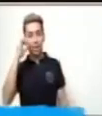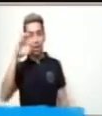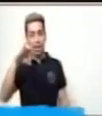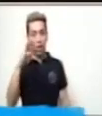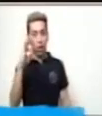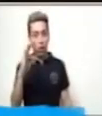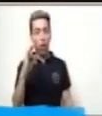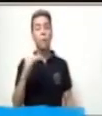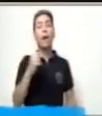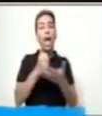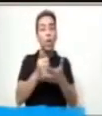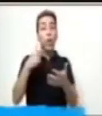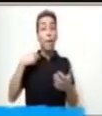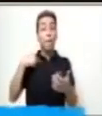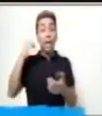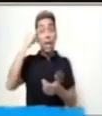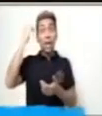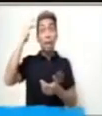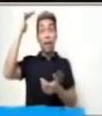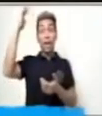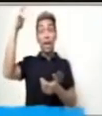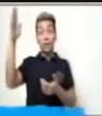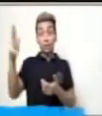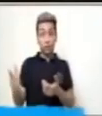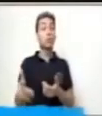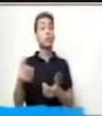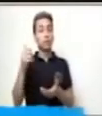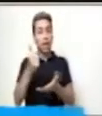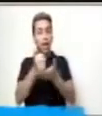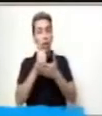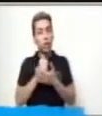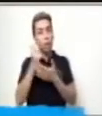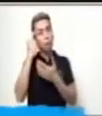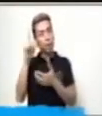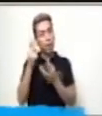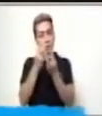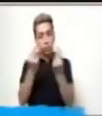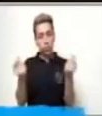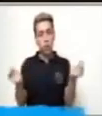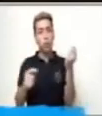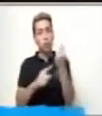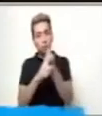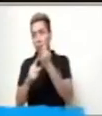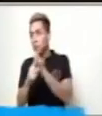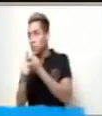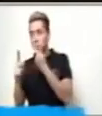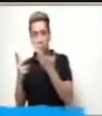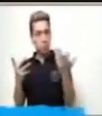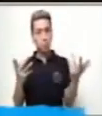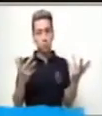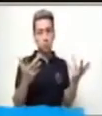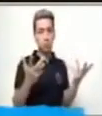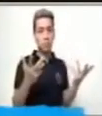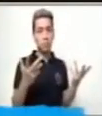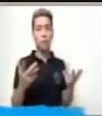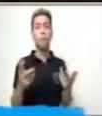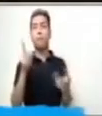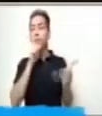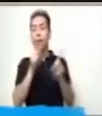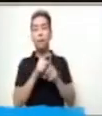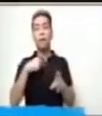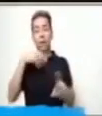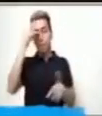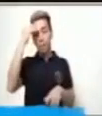y nos ayuda a resolver distintos problemas. También aprendimos el significado de la